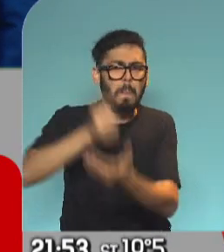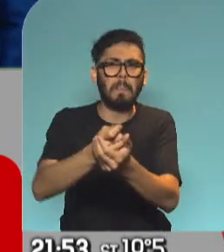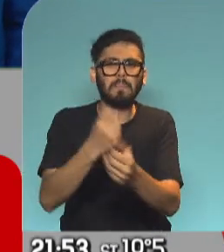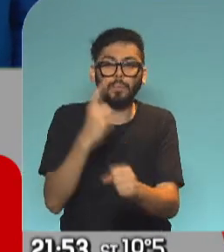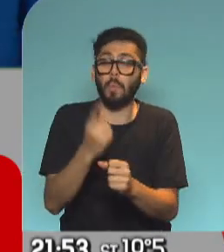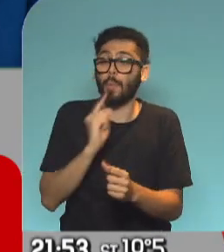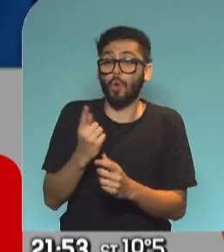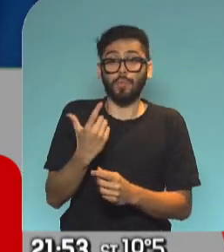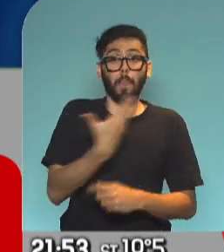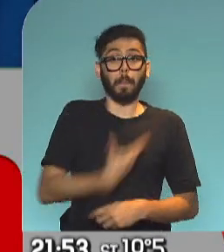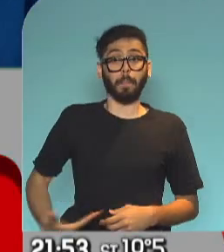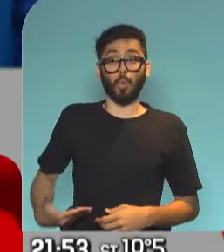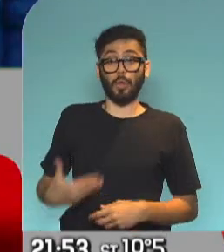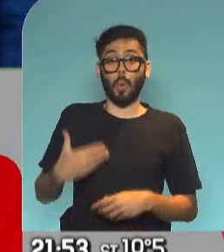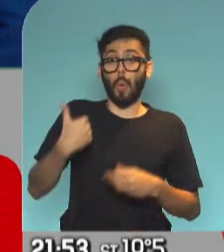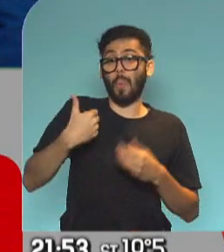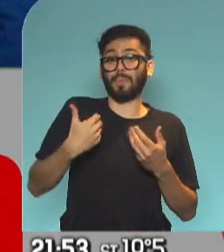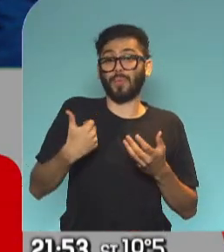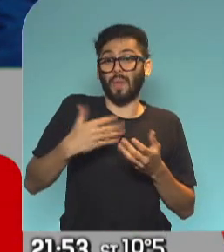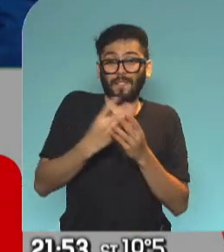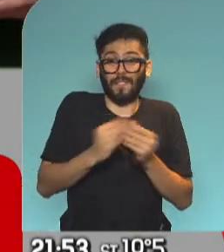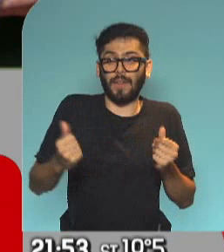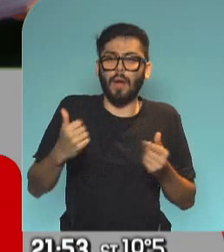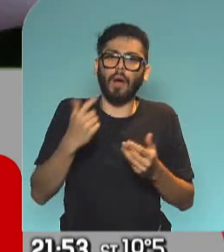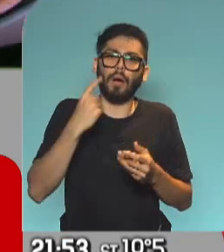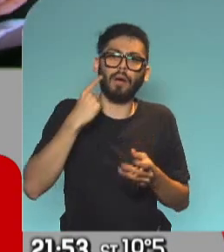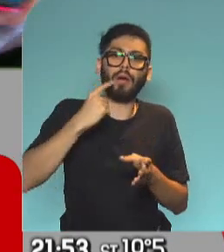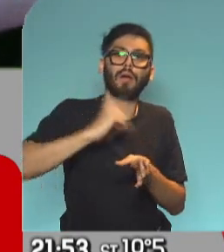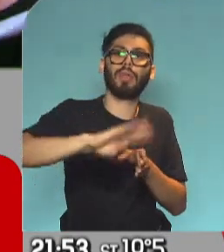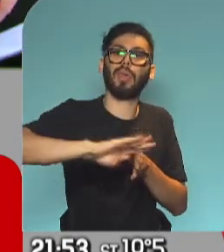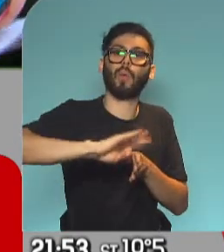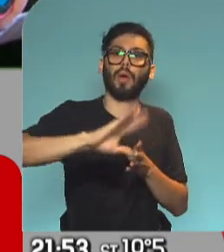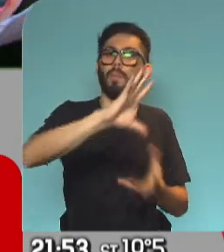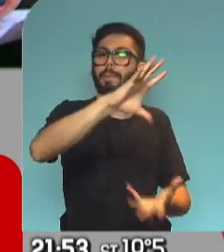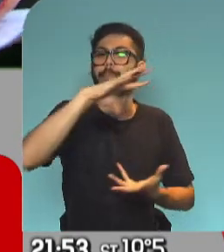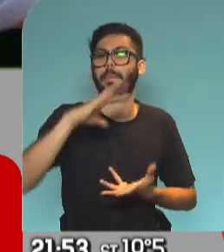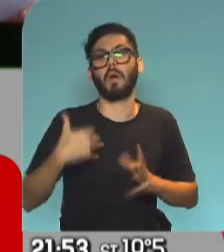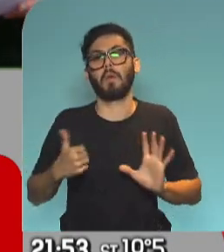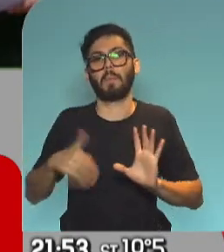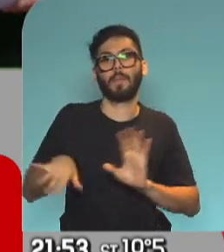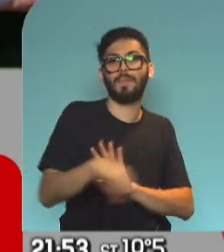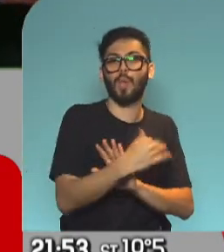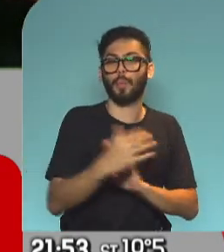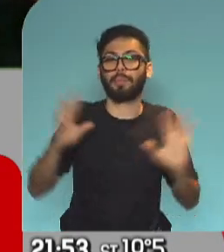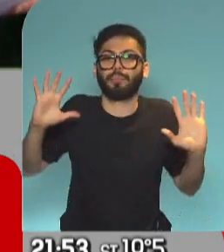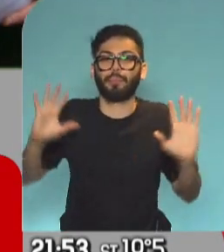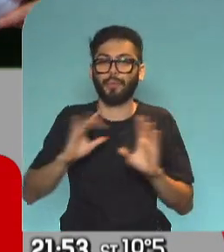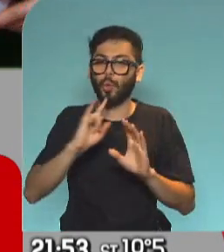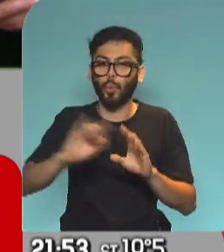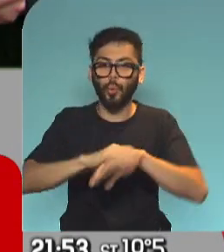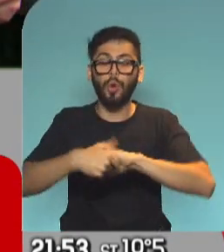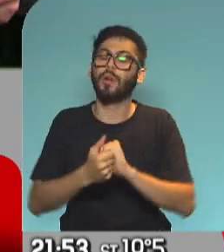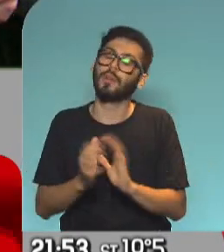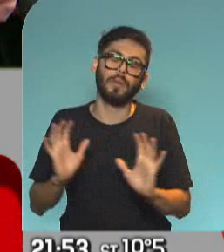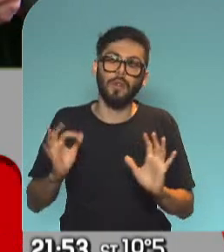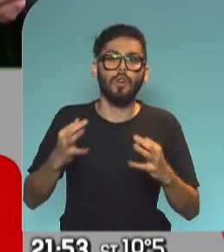y endeuda al que viene solamente para tratar de quedarse. Tal cual, tomados de manera irresponsable y además con un tinte mucho más político,